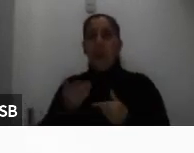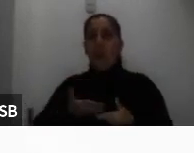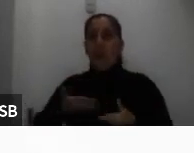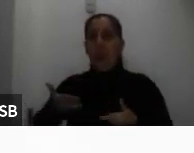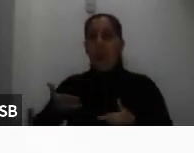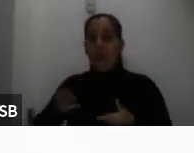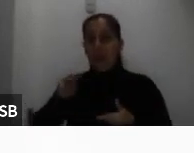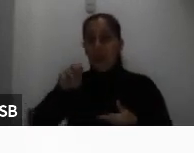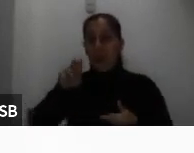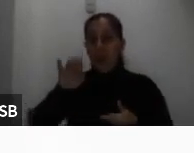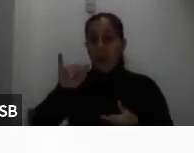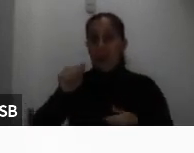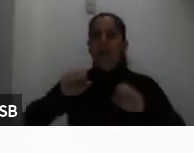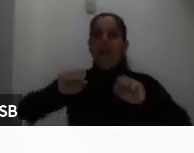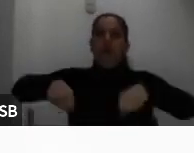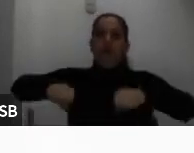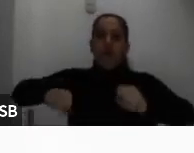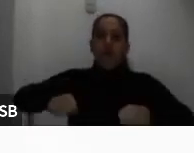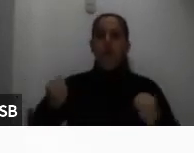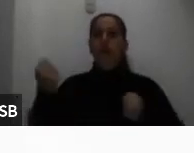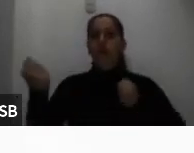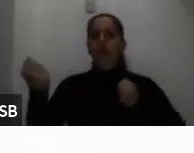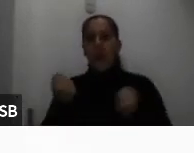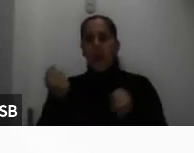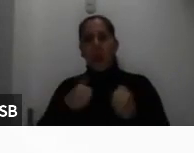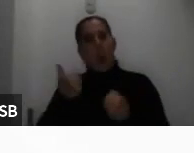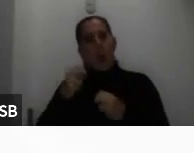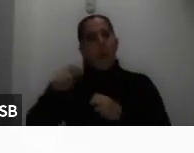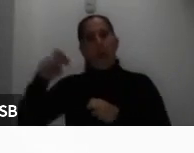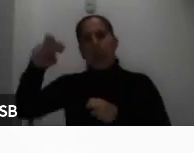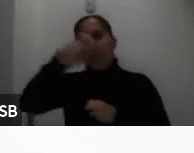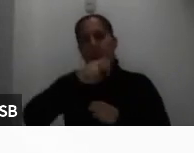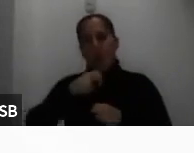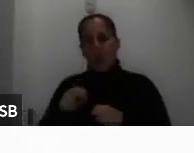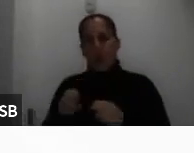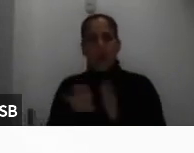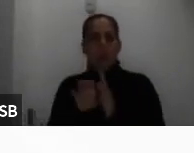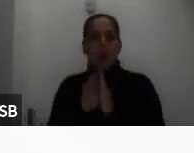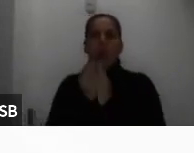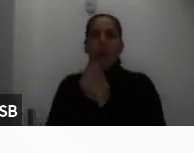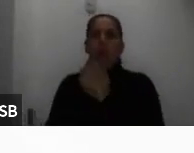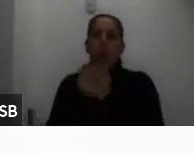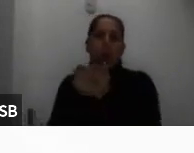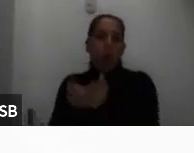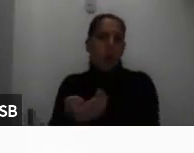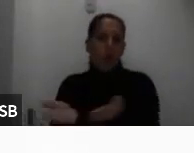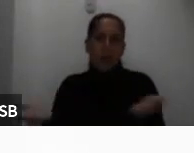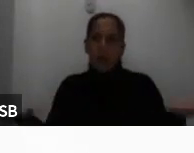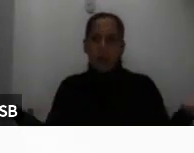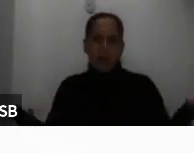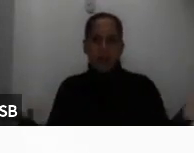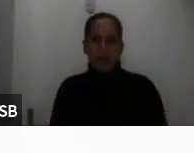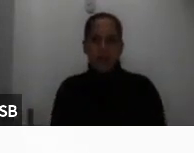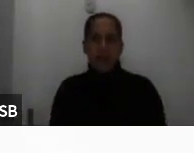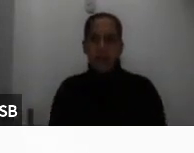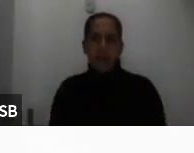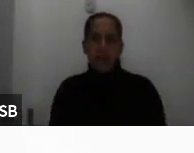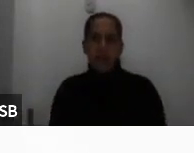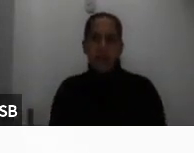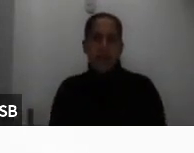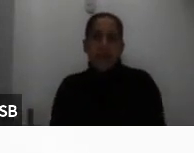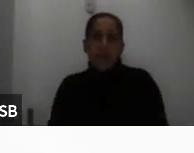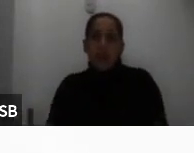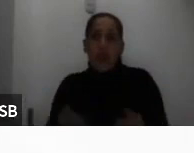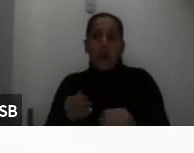o motos o cualquier otro tipo de transporte ejemplo un bote o o una